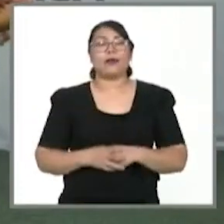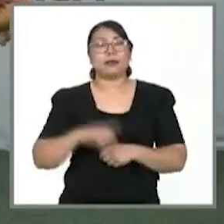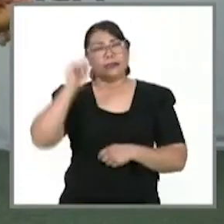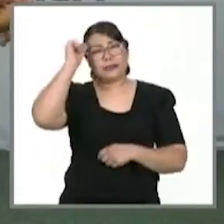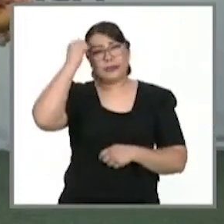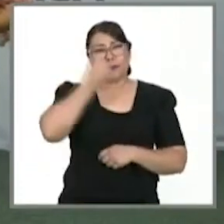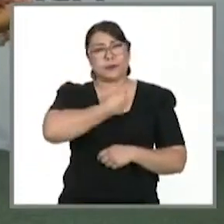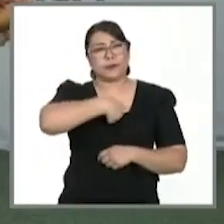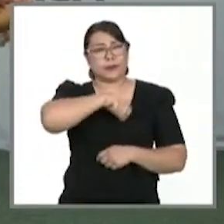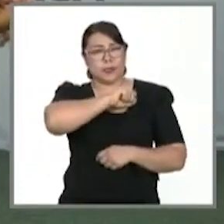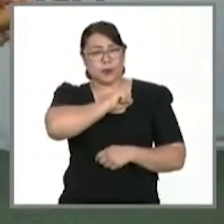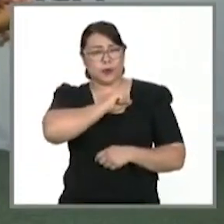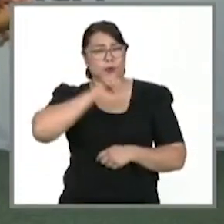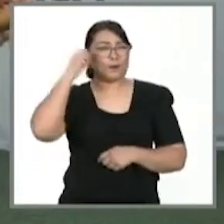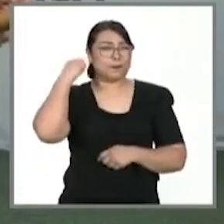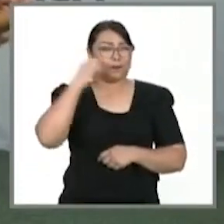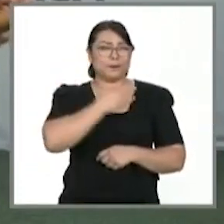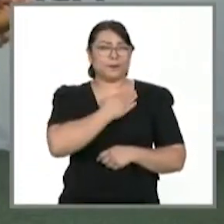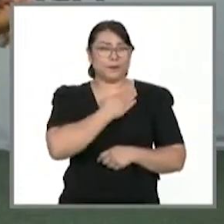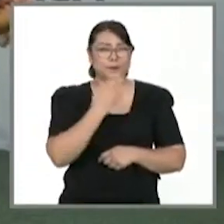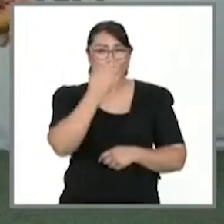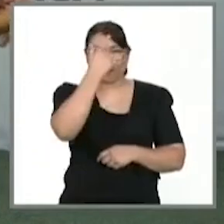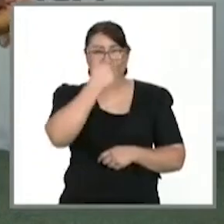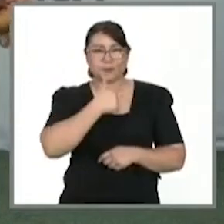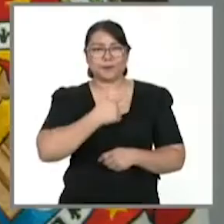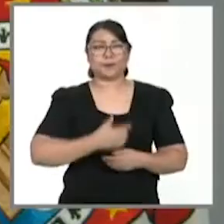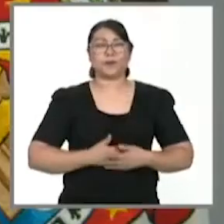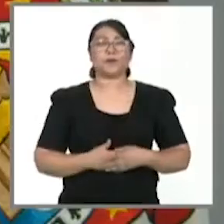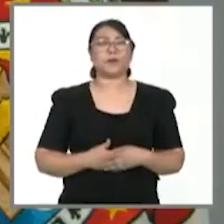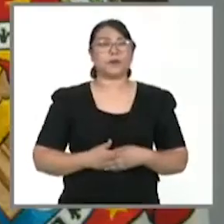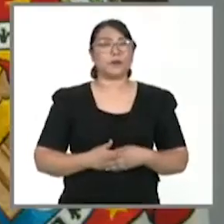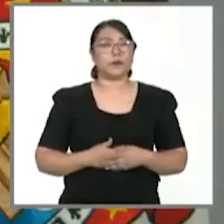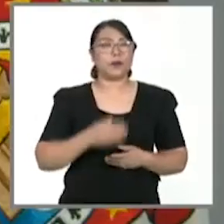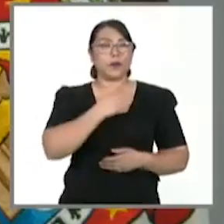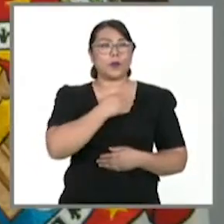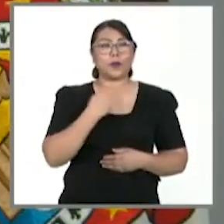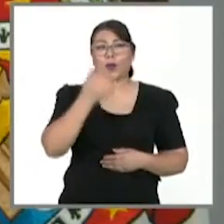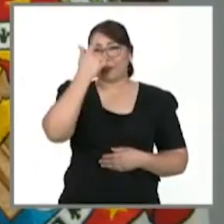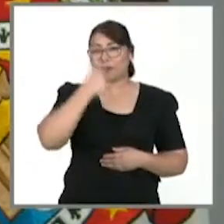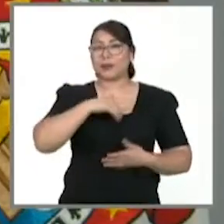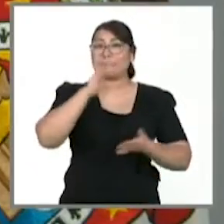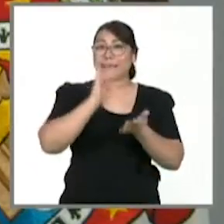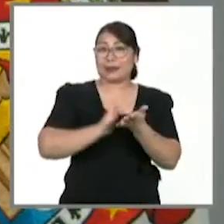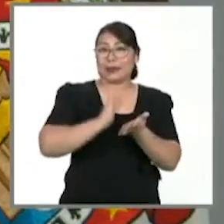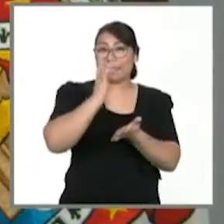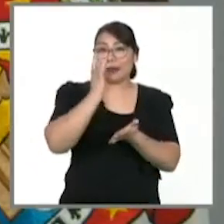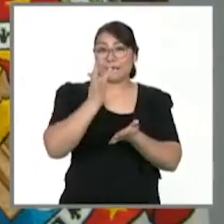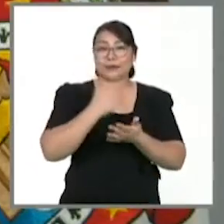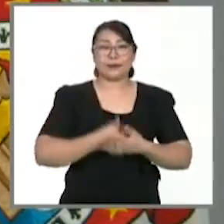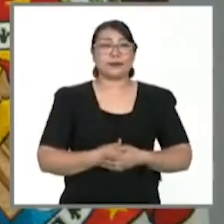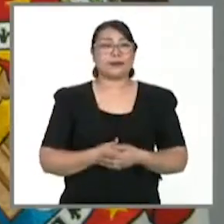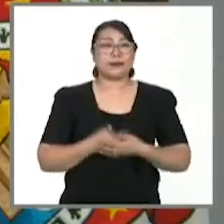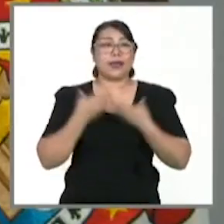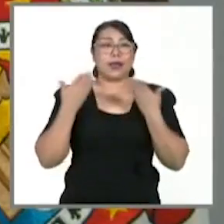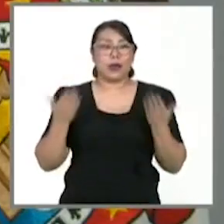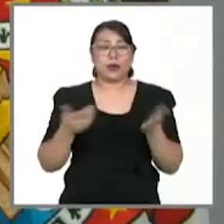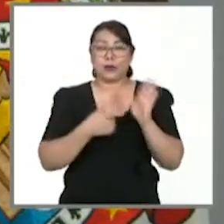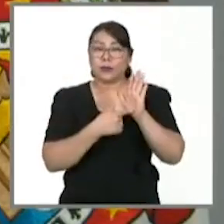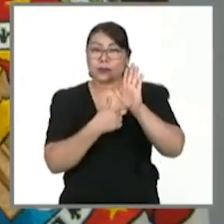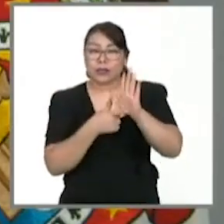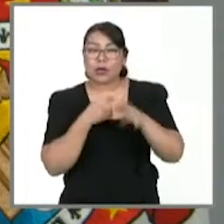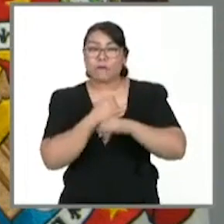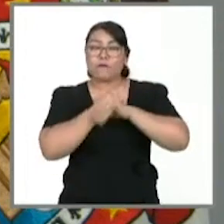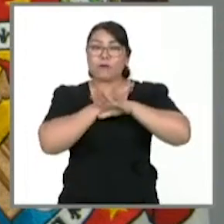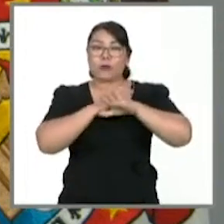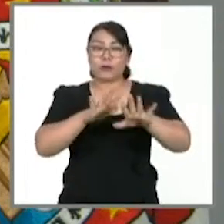para acumular 2.811 decesos desde que inició la pandemia en el estado. Asimismo, del 20 de febrero a la fecha, la entidad contabilizó